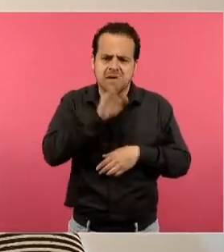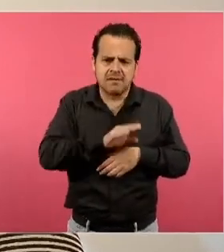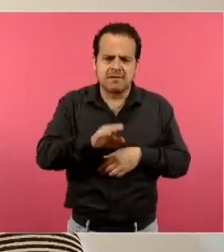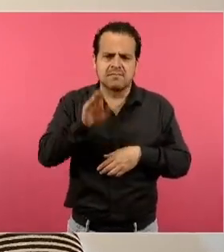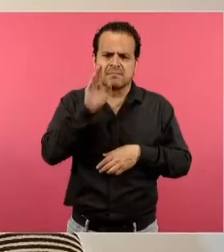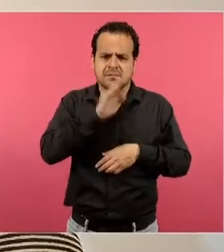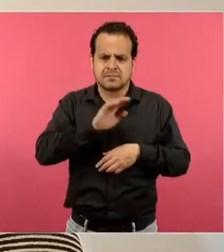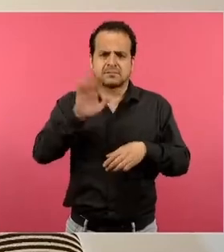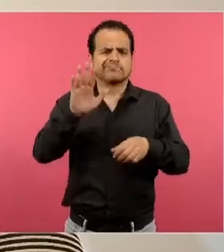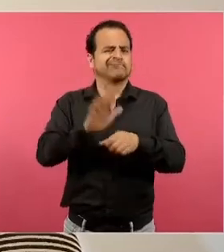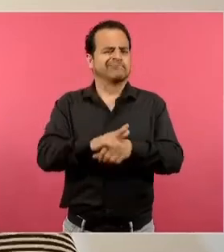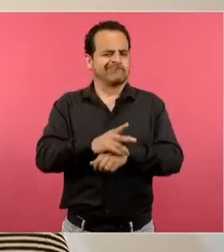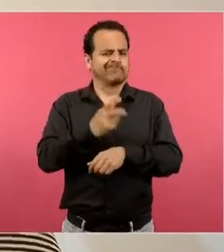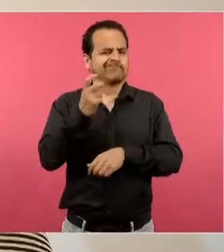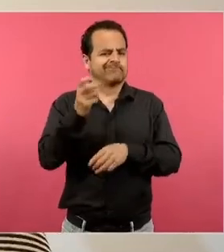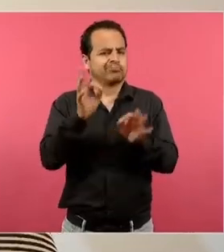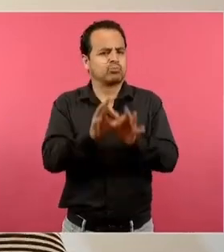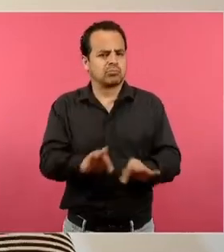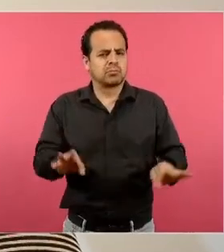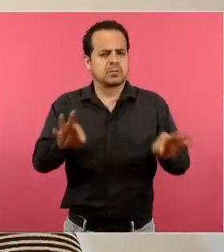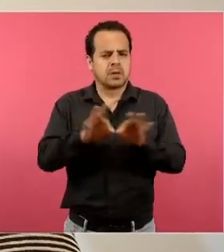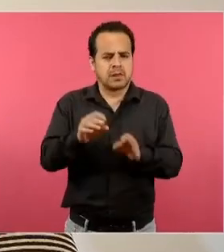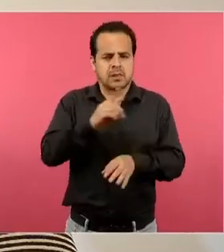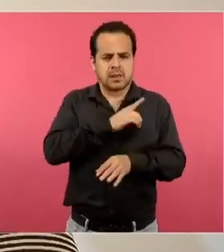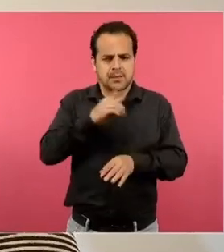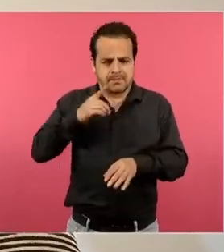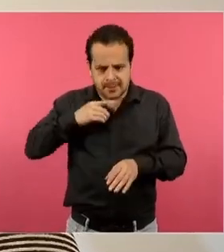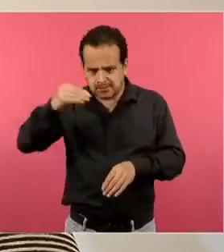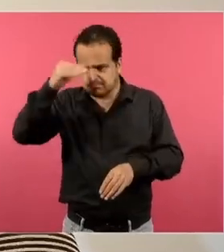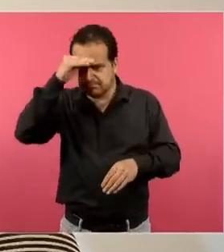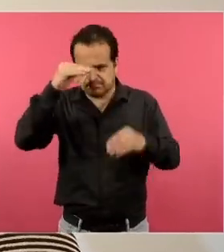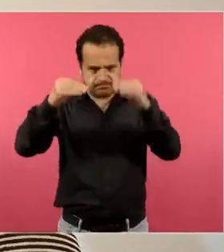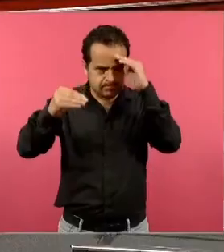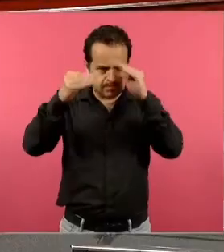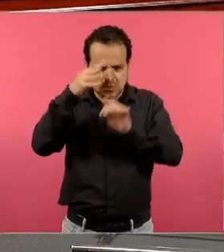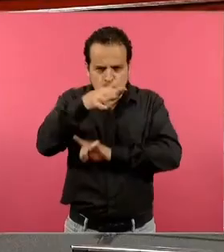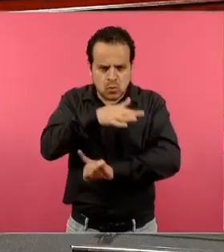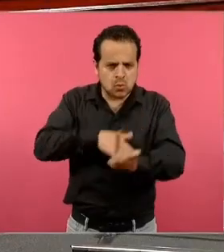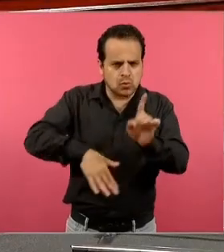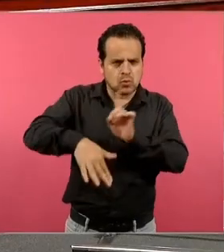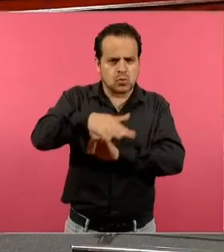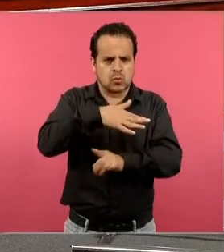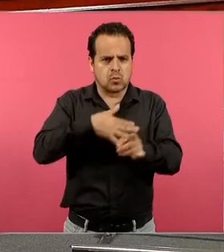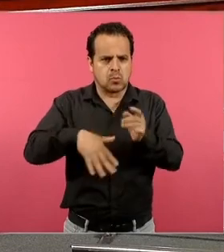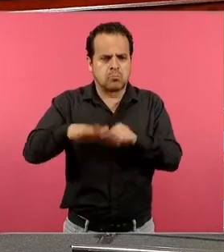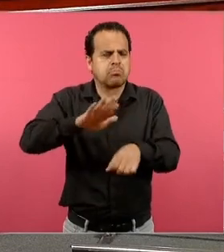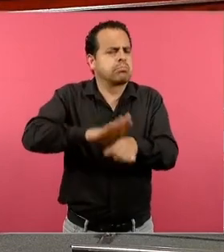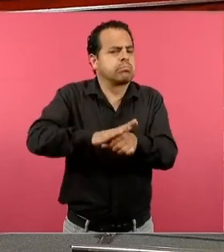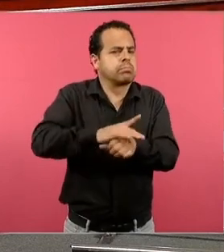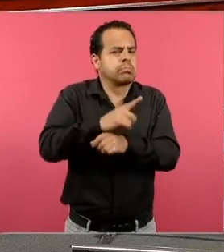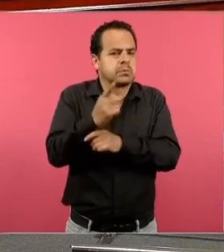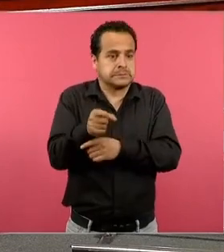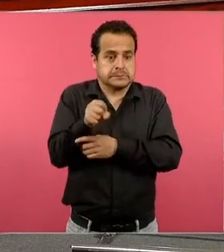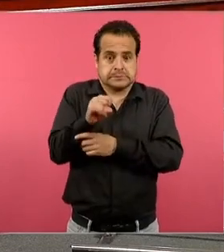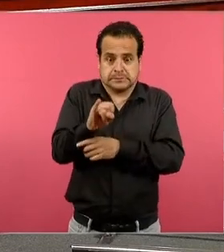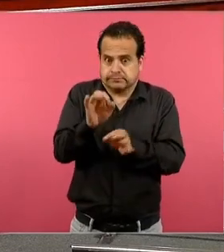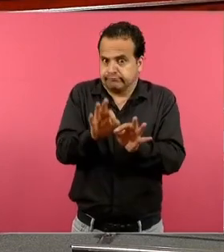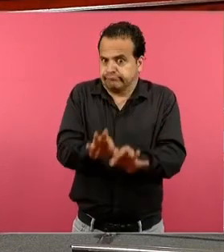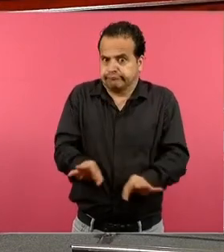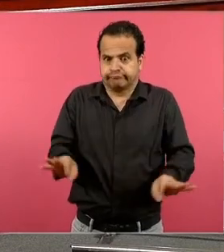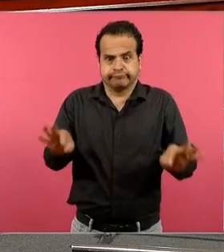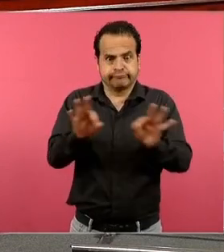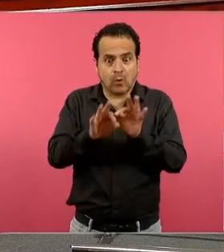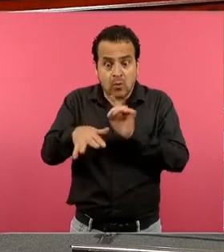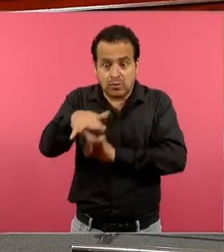en discusión esos elementos. Entonces, claro que sí, uno de los elementos centrales es observar las estructuras, los contextos sociales